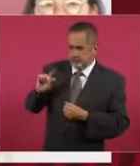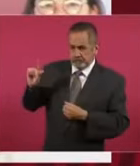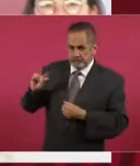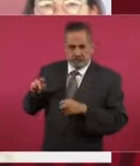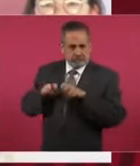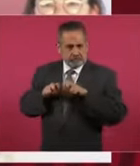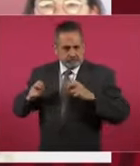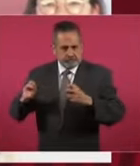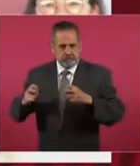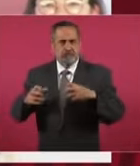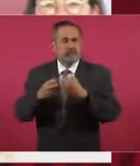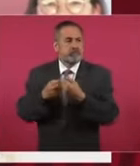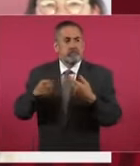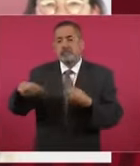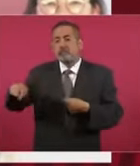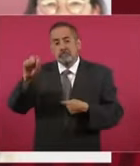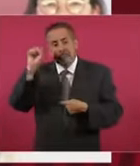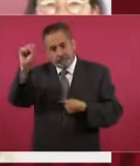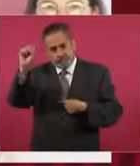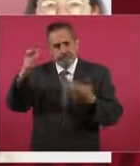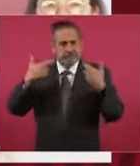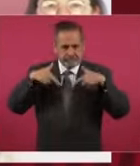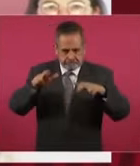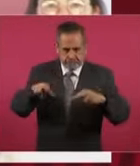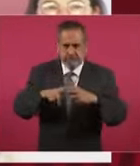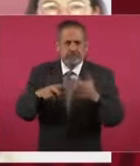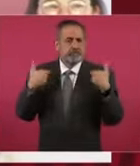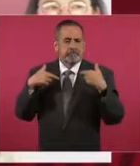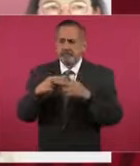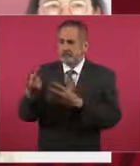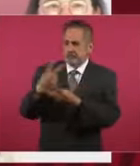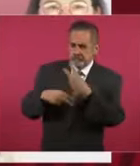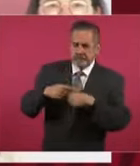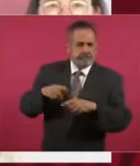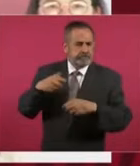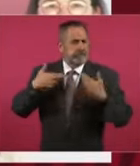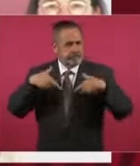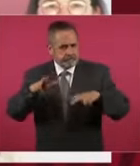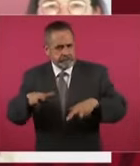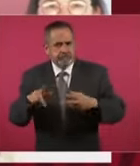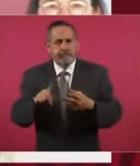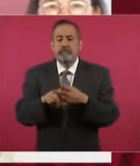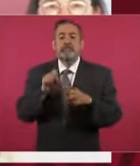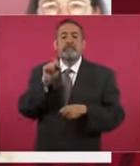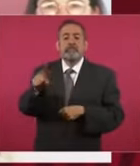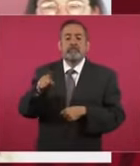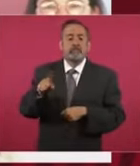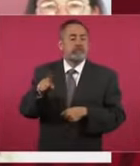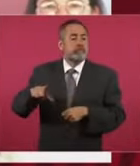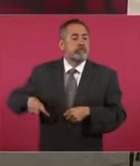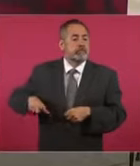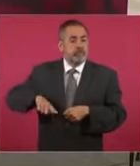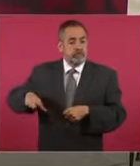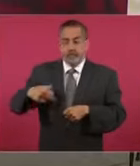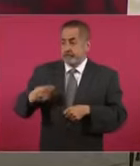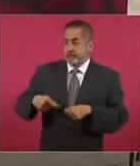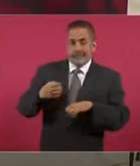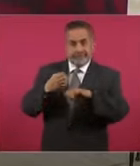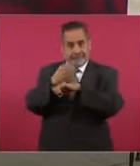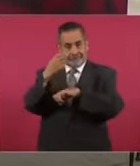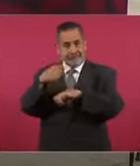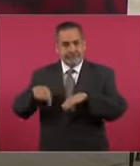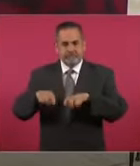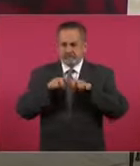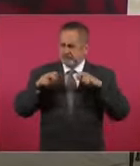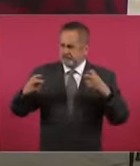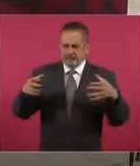representantes sindicales del magisterio y el gabinete del gobierno del estado para iniciar con